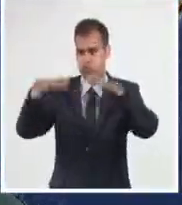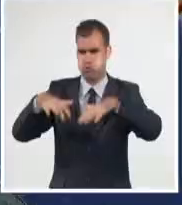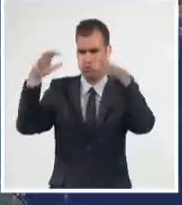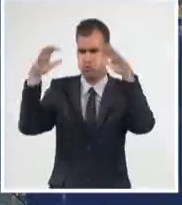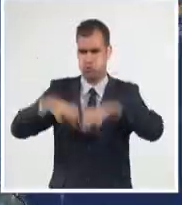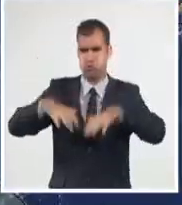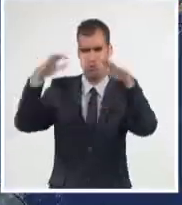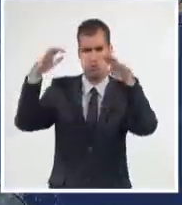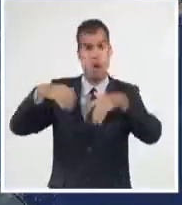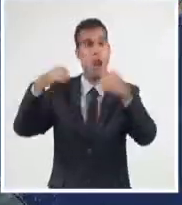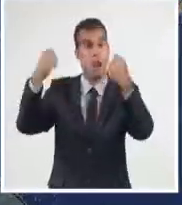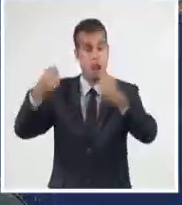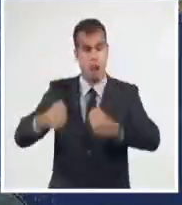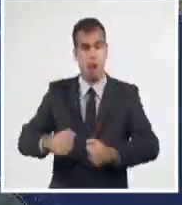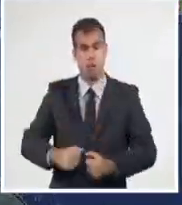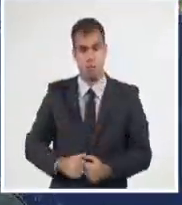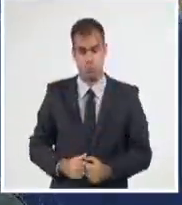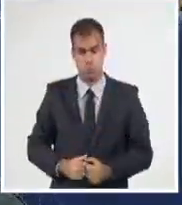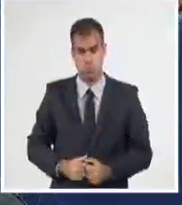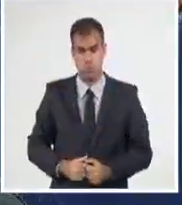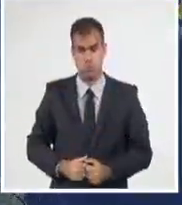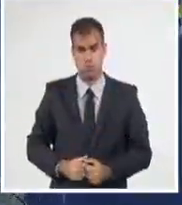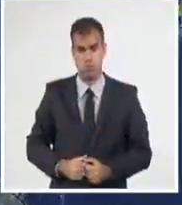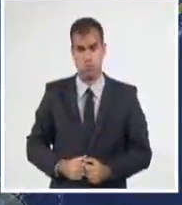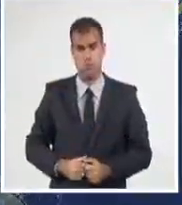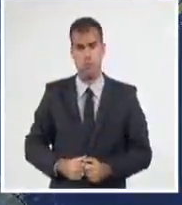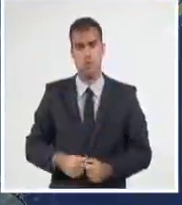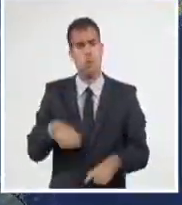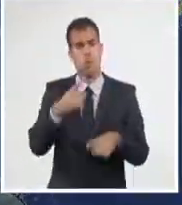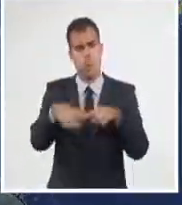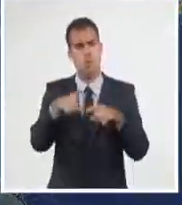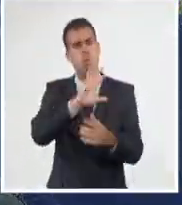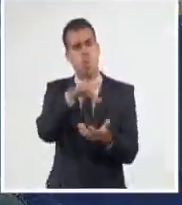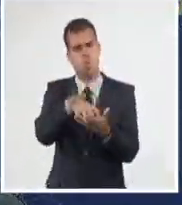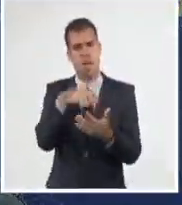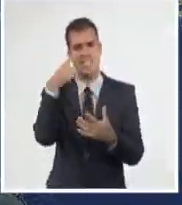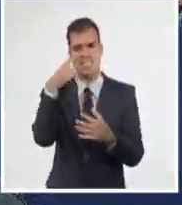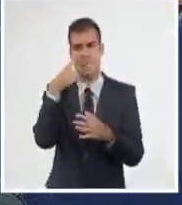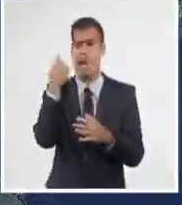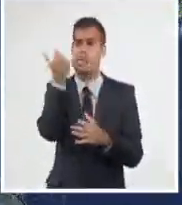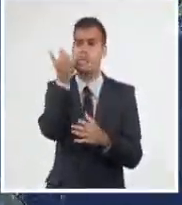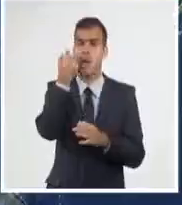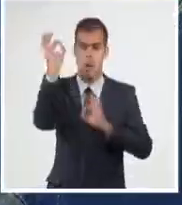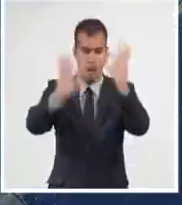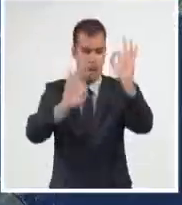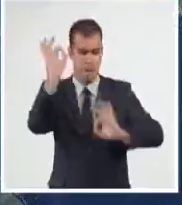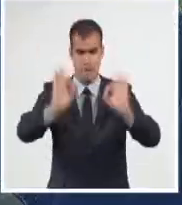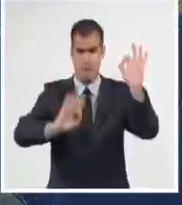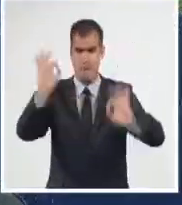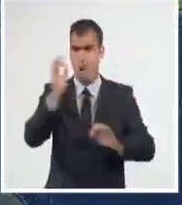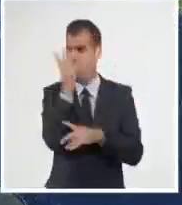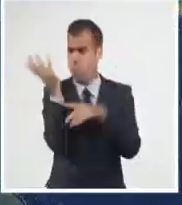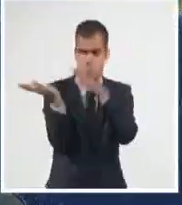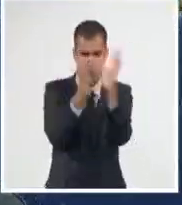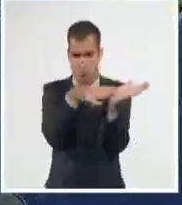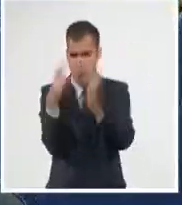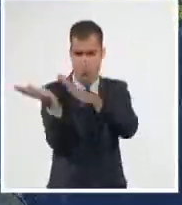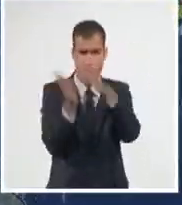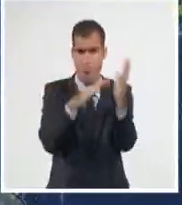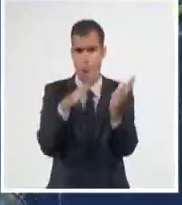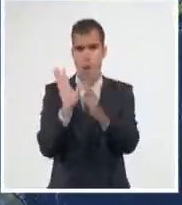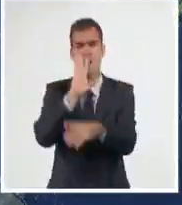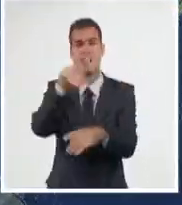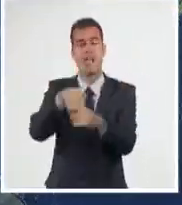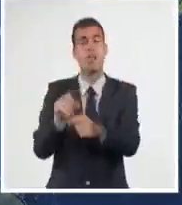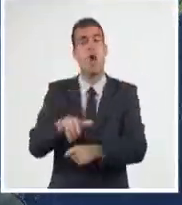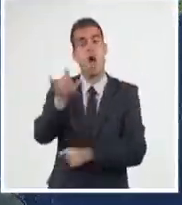telecorreo de recursos hidráulicos. Y también en Bainoa ayer tuvimos granizo, vientos fuertes, vientos fuertes también en el aeropuerto